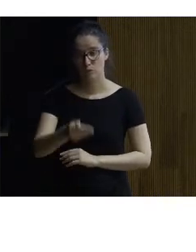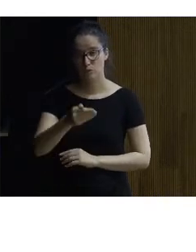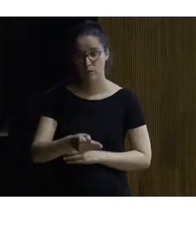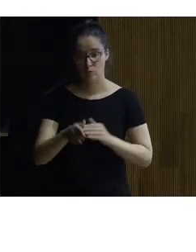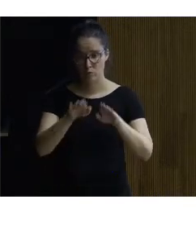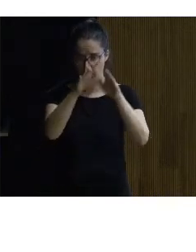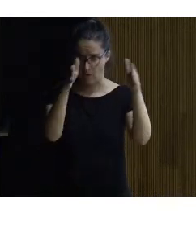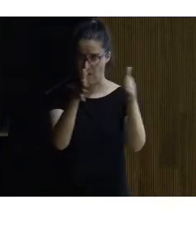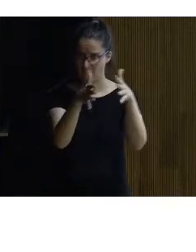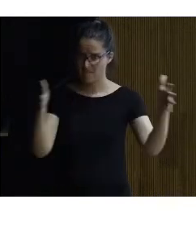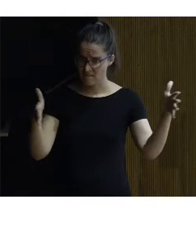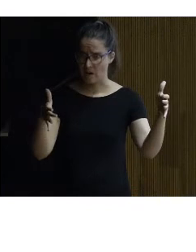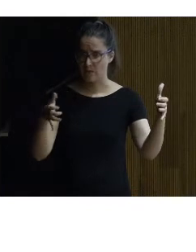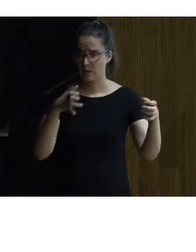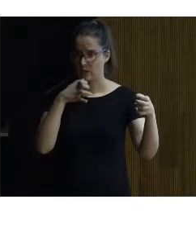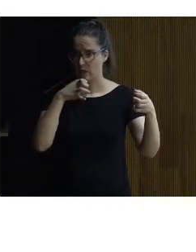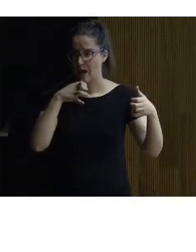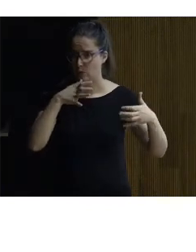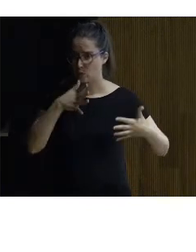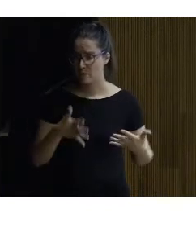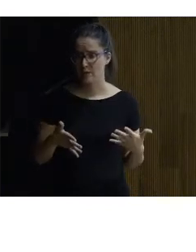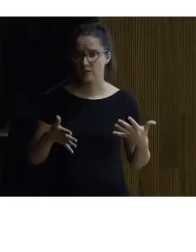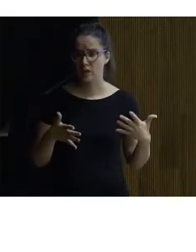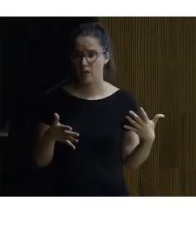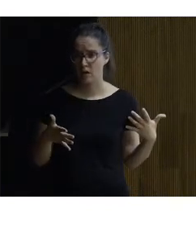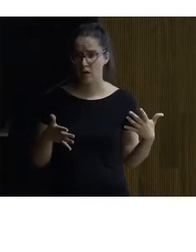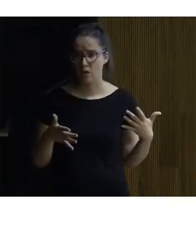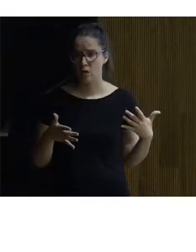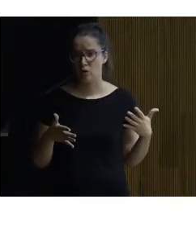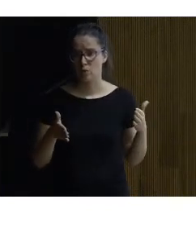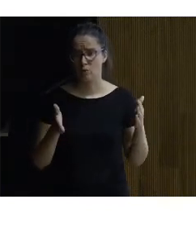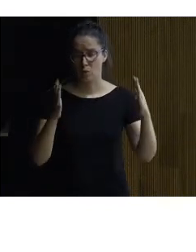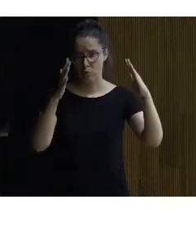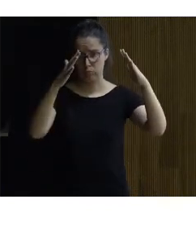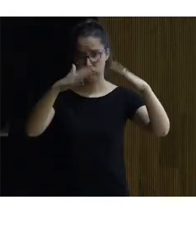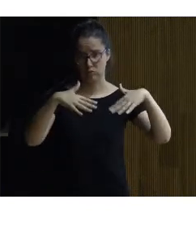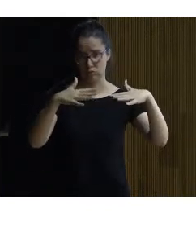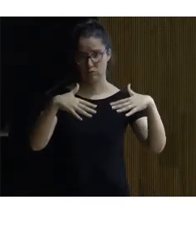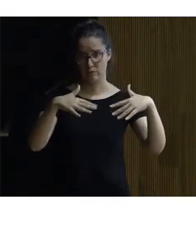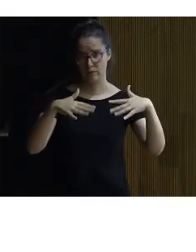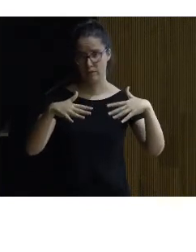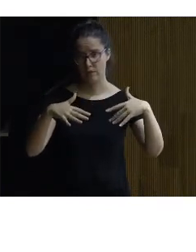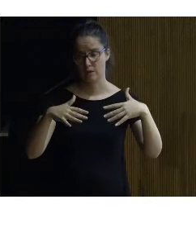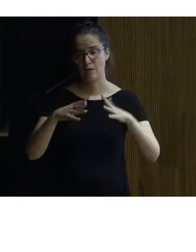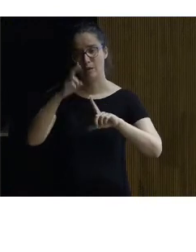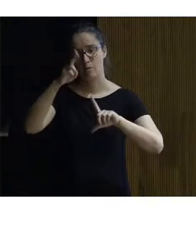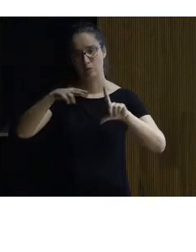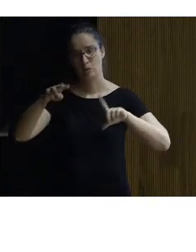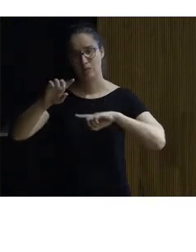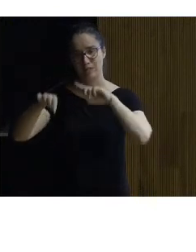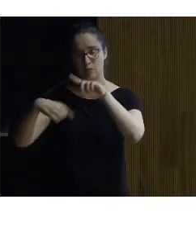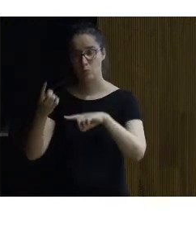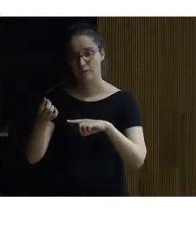grande que la que existe actualmente porque la que existe actualmente es un derrumbamiento que hubo después de que se hicieron las pinturas eso las